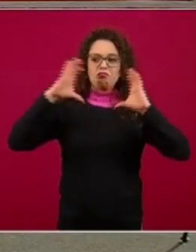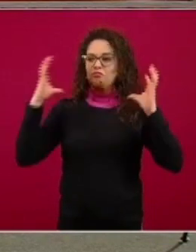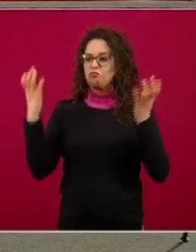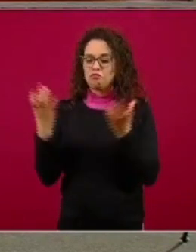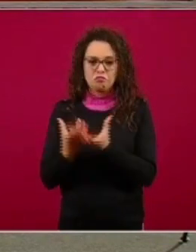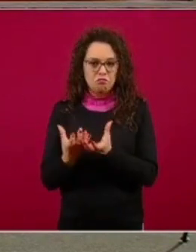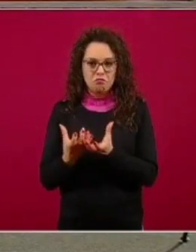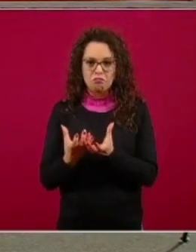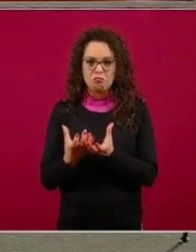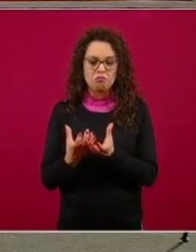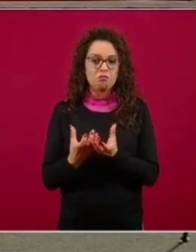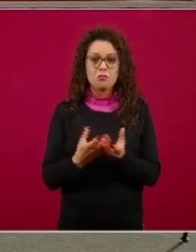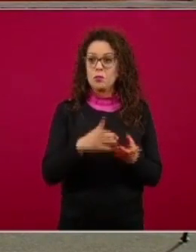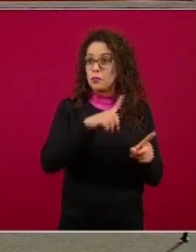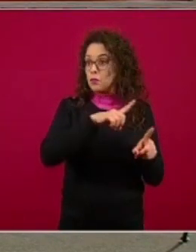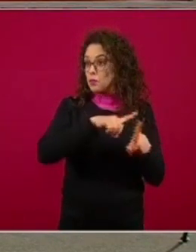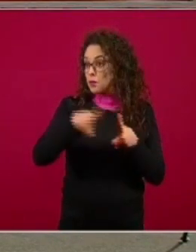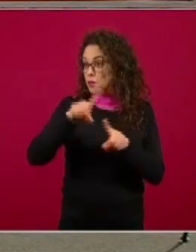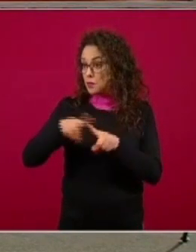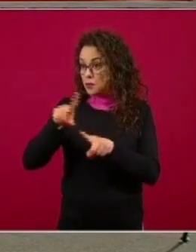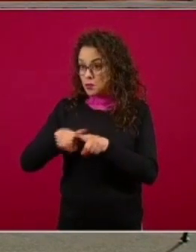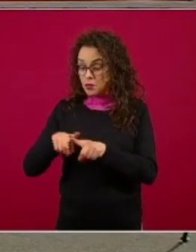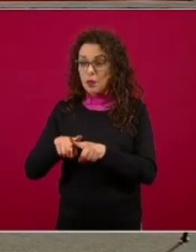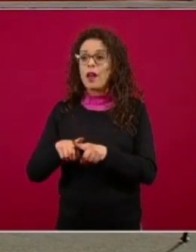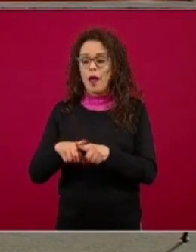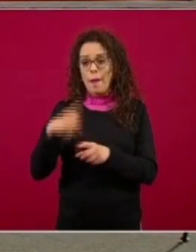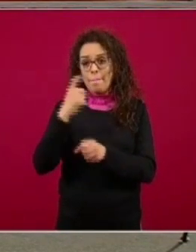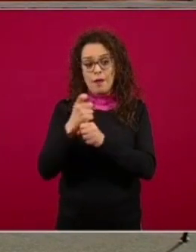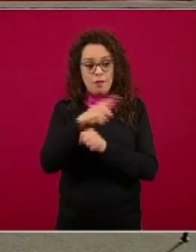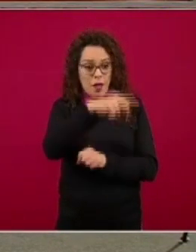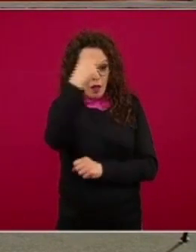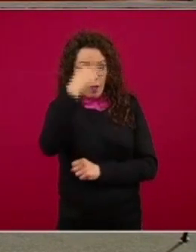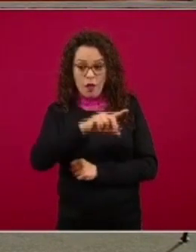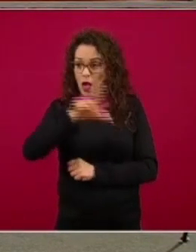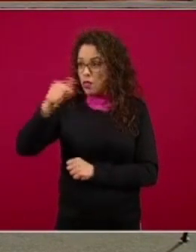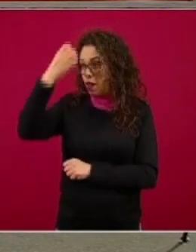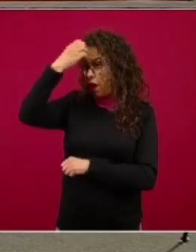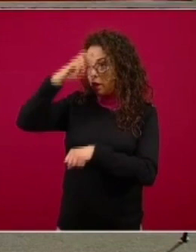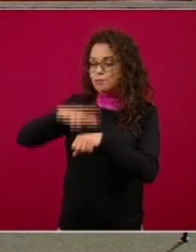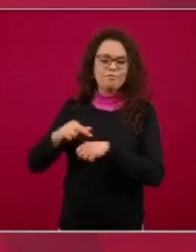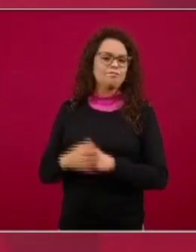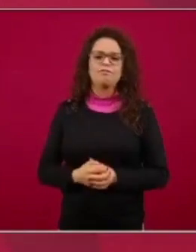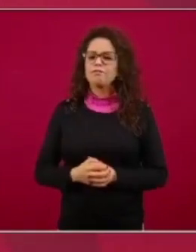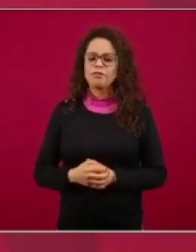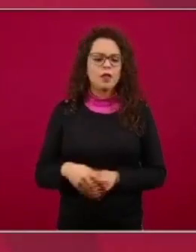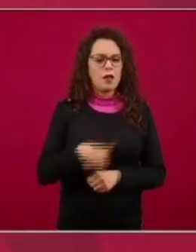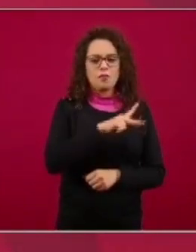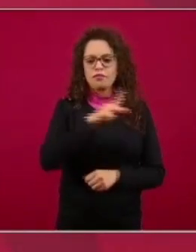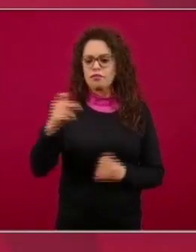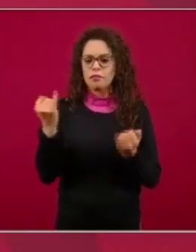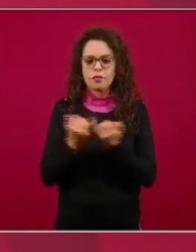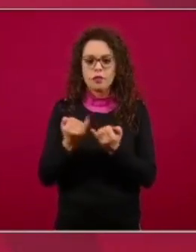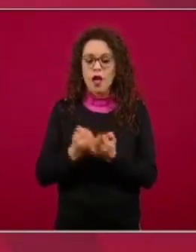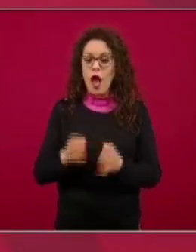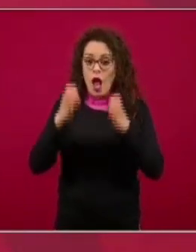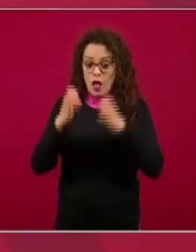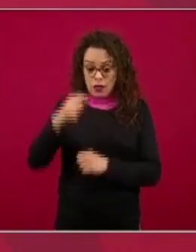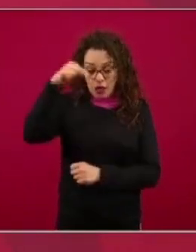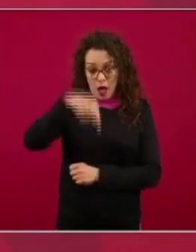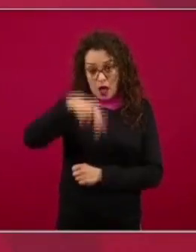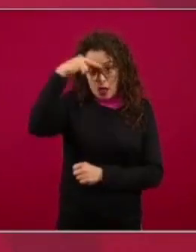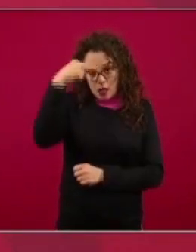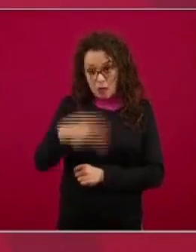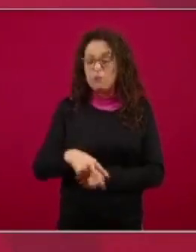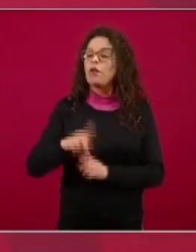distinción de nacionalidades y es sumamente importante que toda la población residente en el territorio nacional tenga acceso a la vacuna